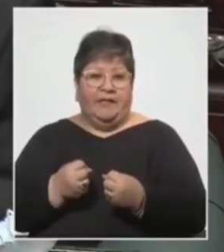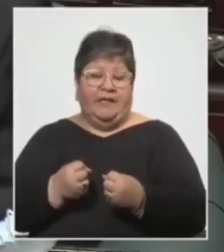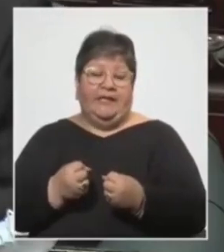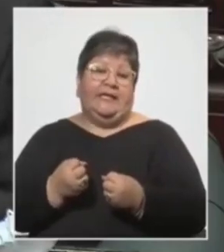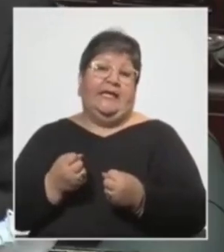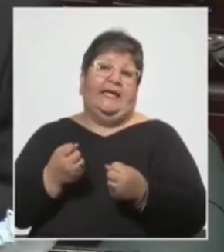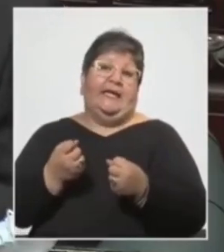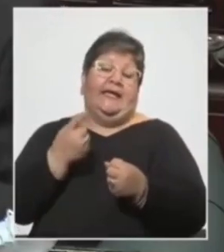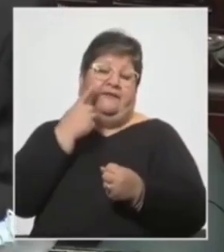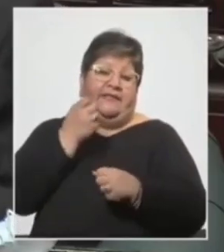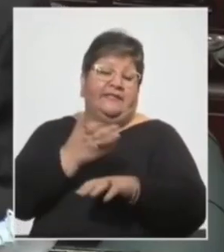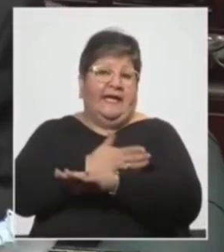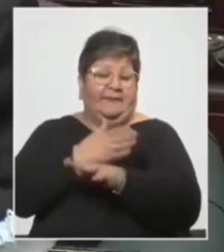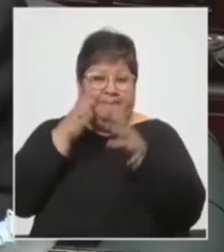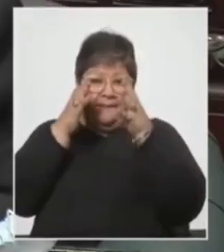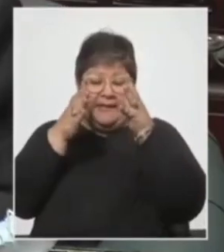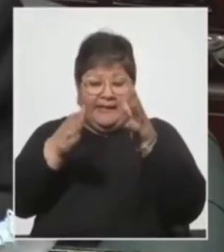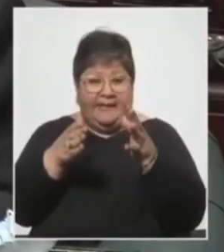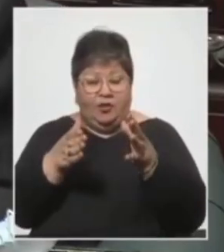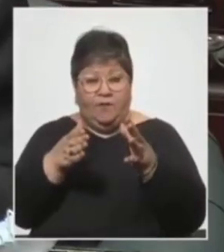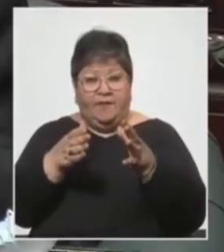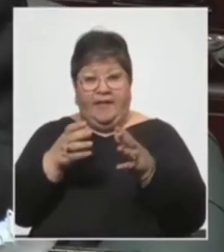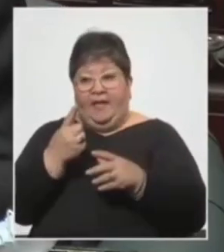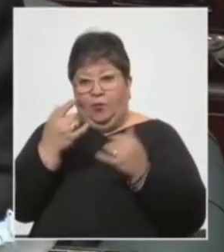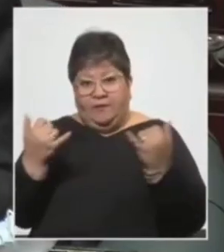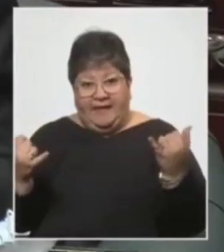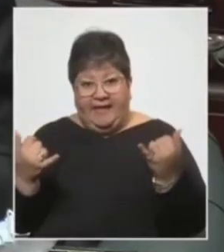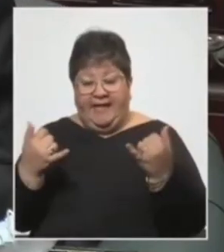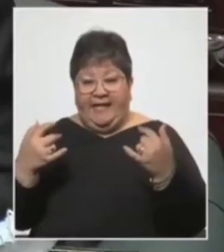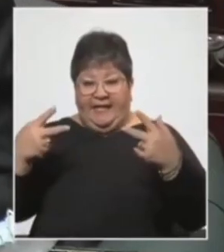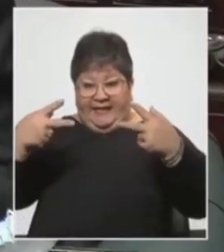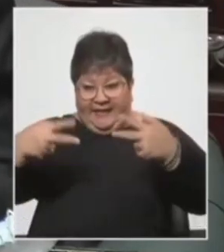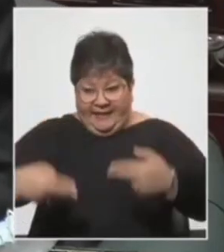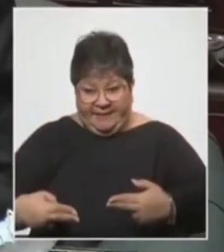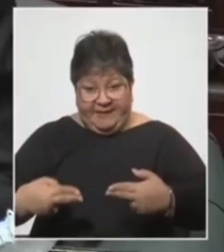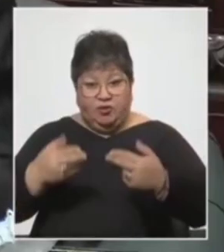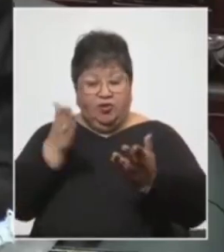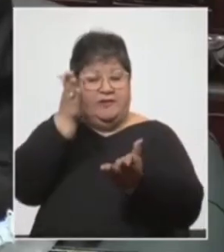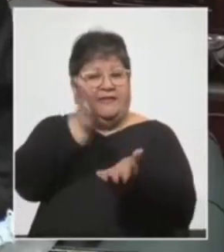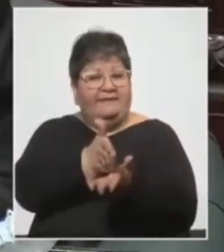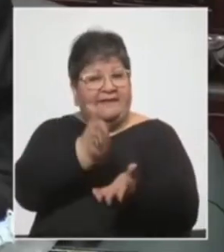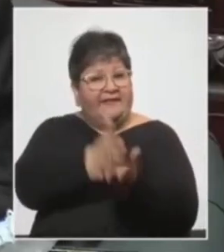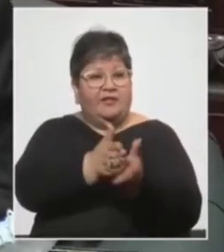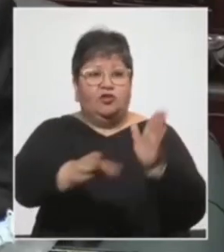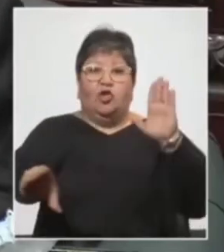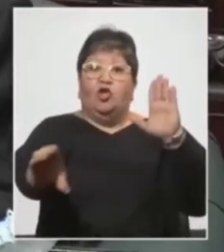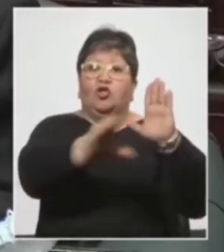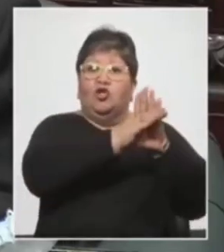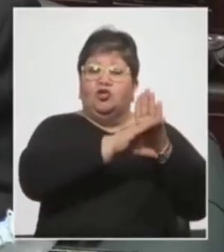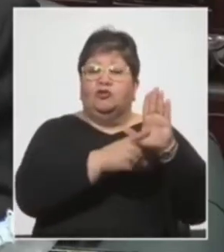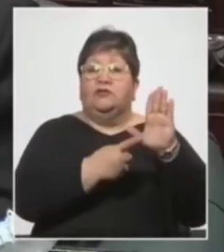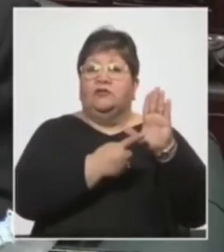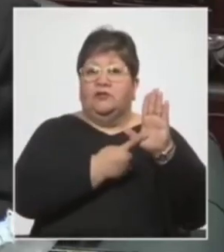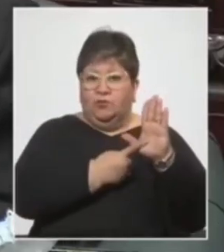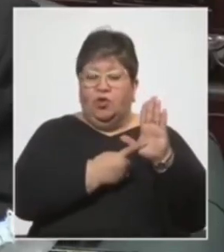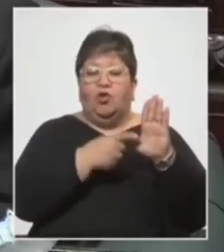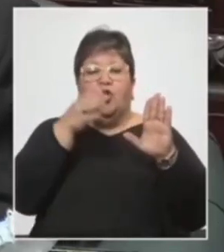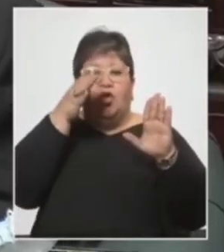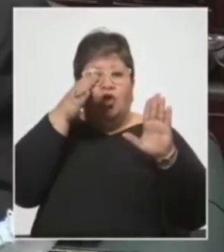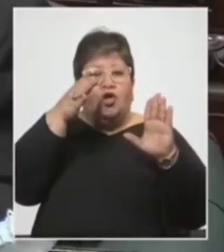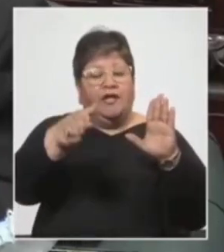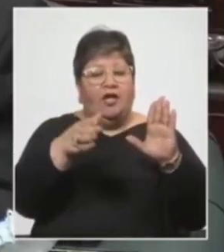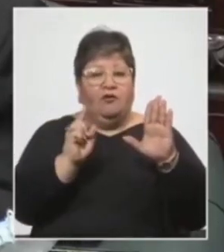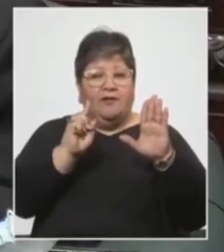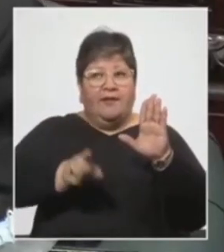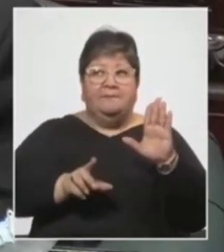horas estemos reglamentando la limitación de un derecho constitucional con los riesgos que ello implica